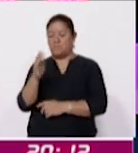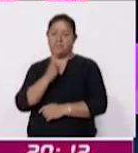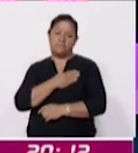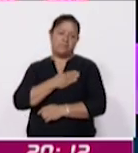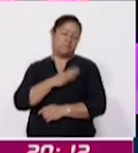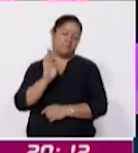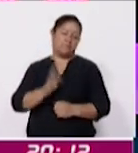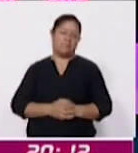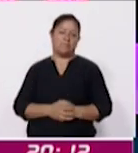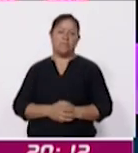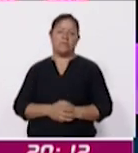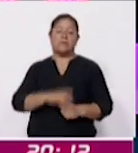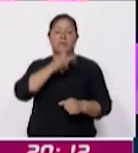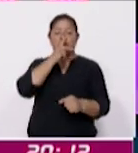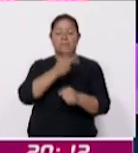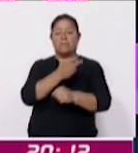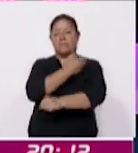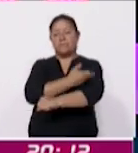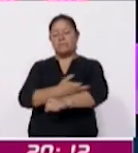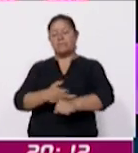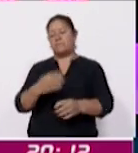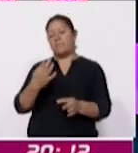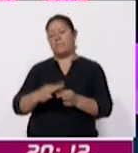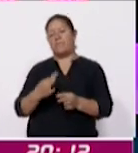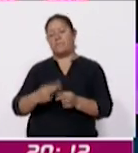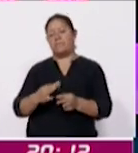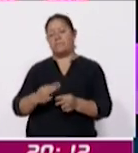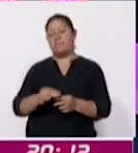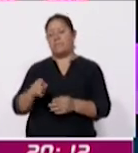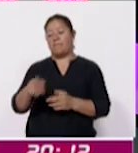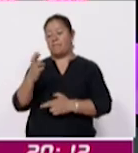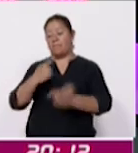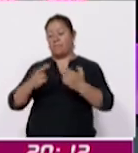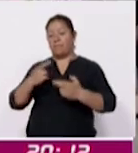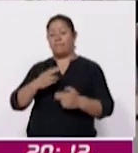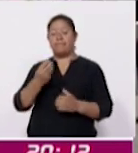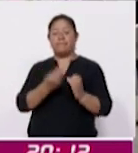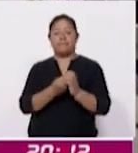padres de familia cumpliendo con todos estos trámites, ya con el regreso a clases.